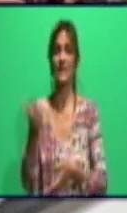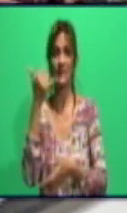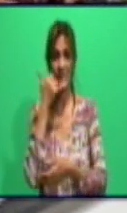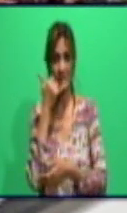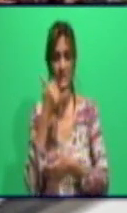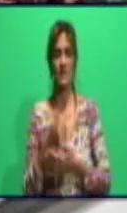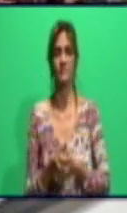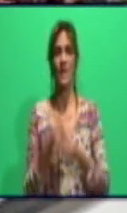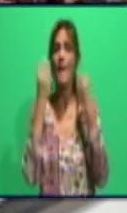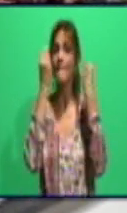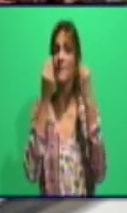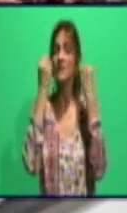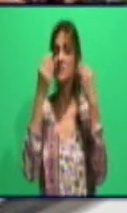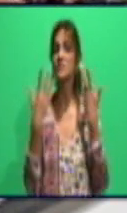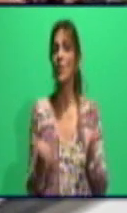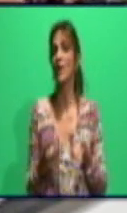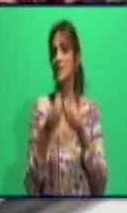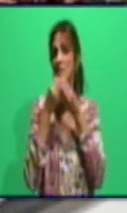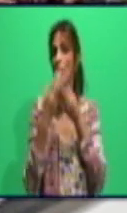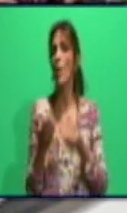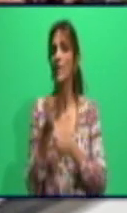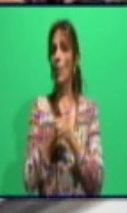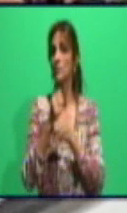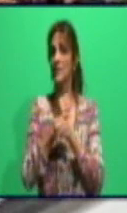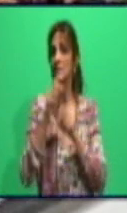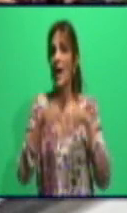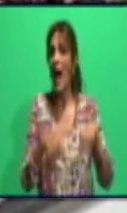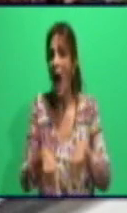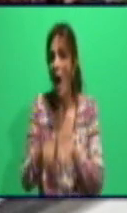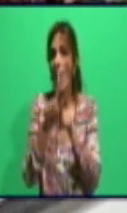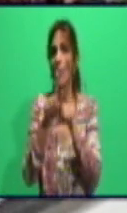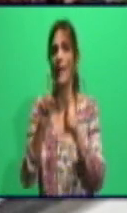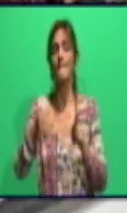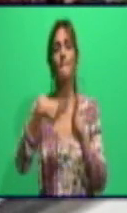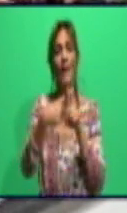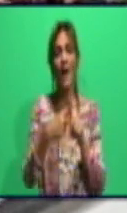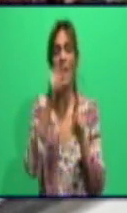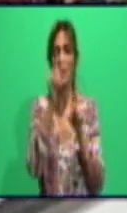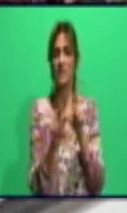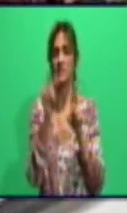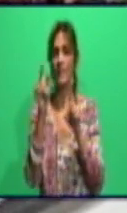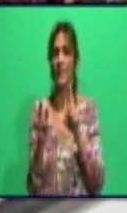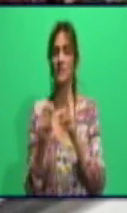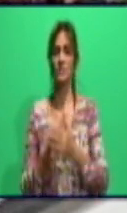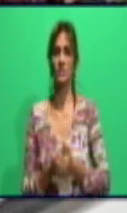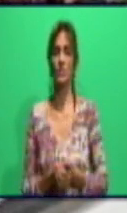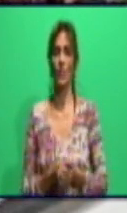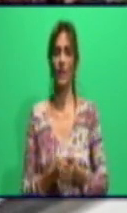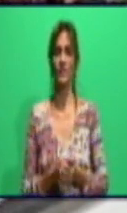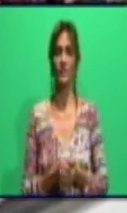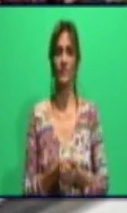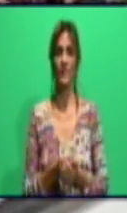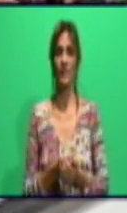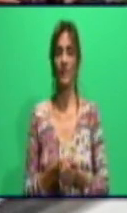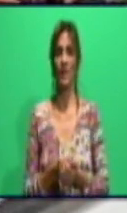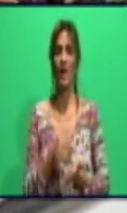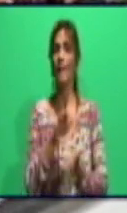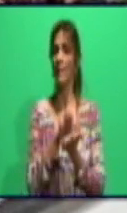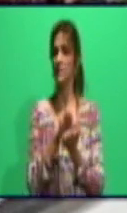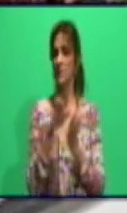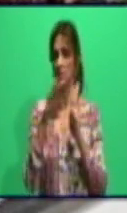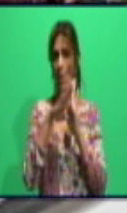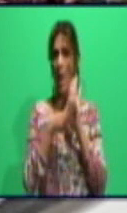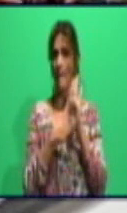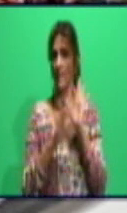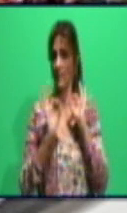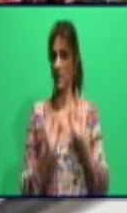a esa persona en la comunidad, siempre manteniendo los protocolos que están indicados hoy por salud pública, o sea, el